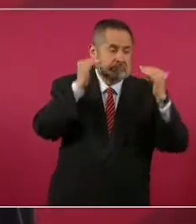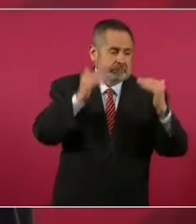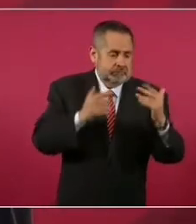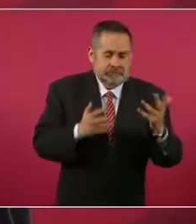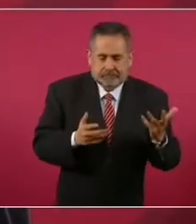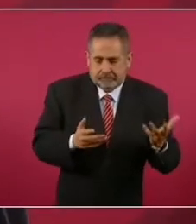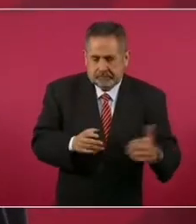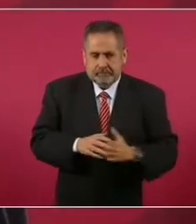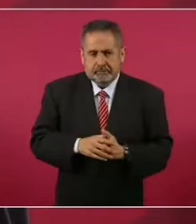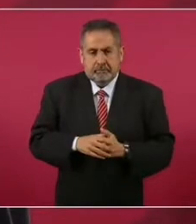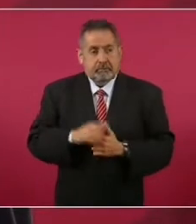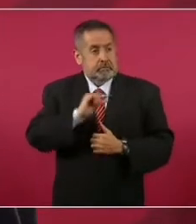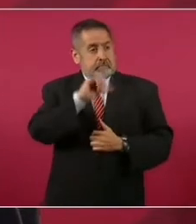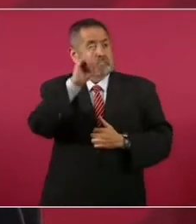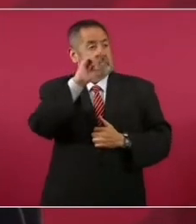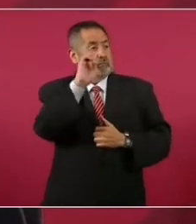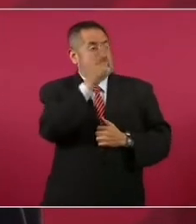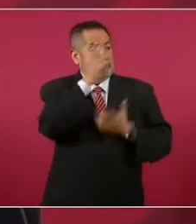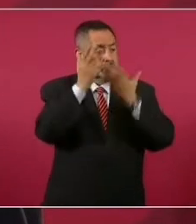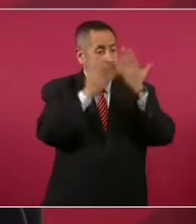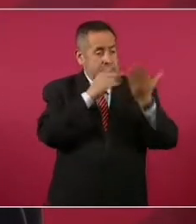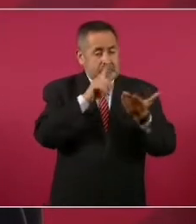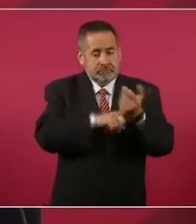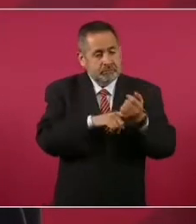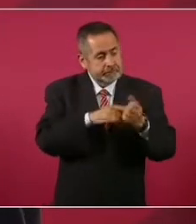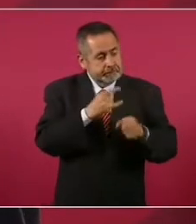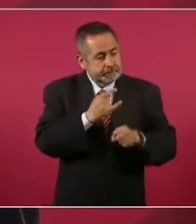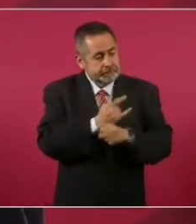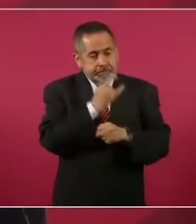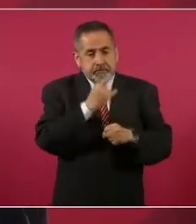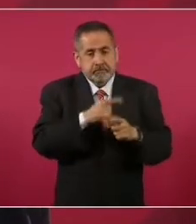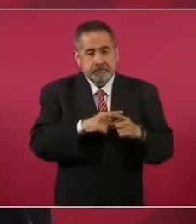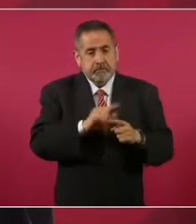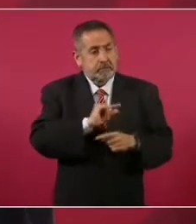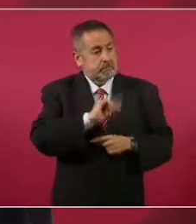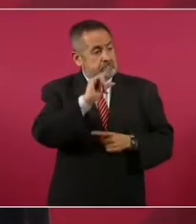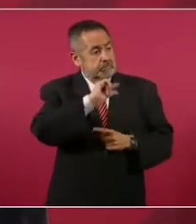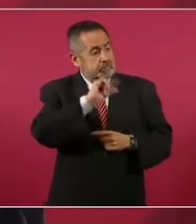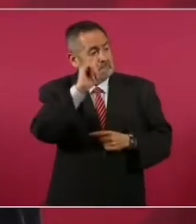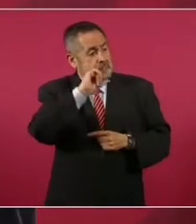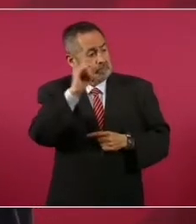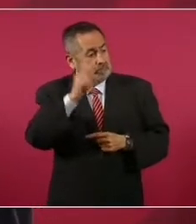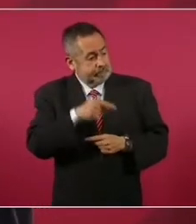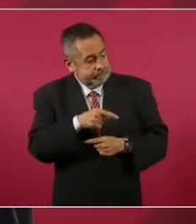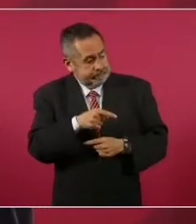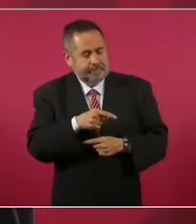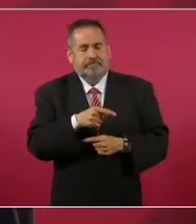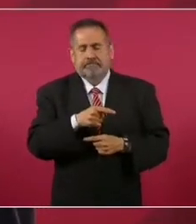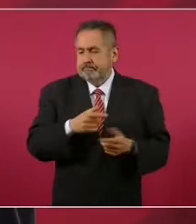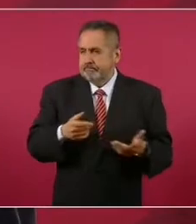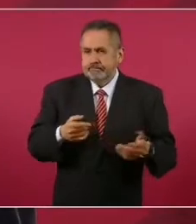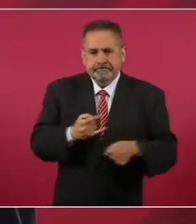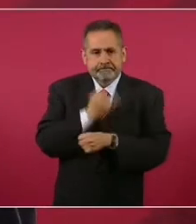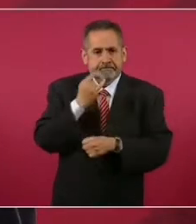académico, de altos vuelos.